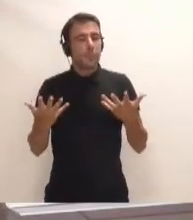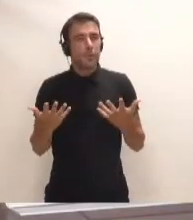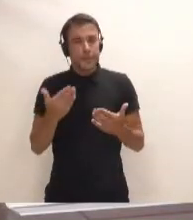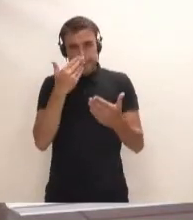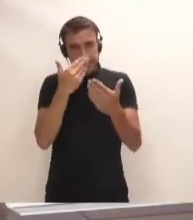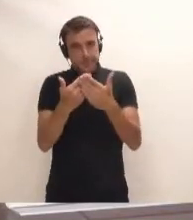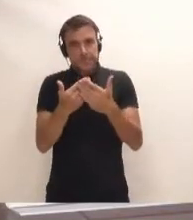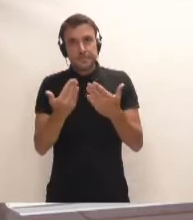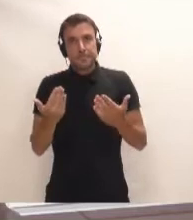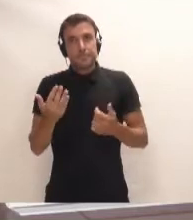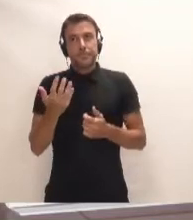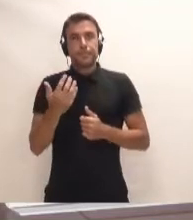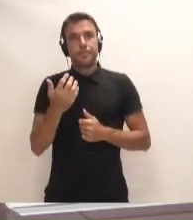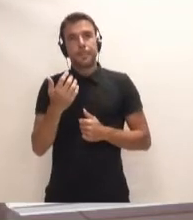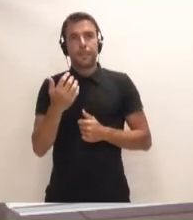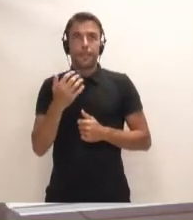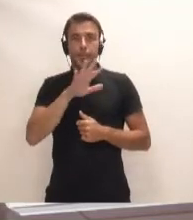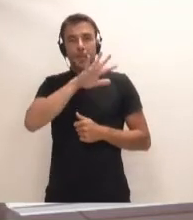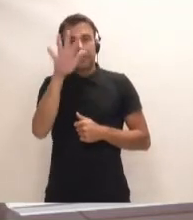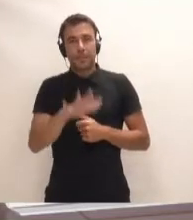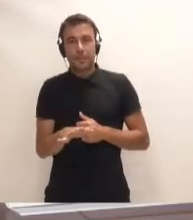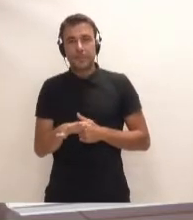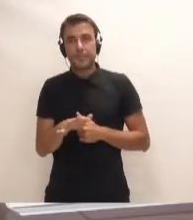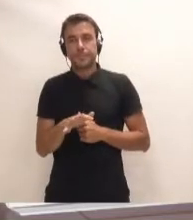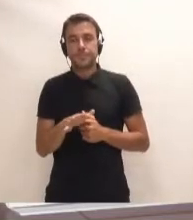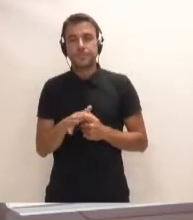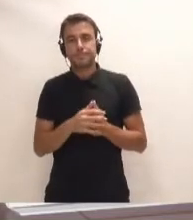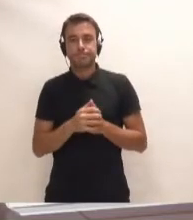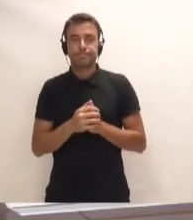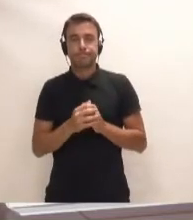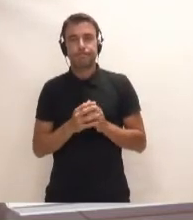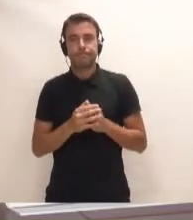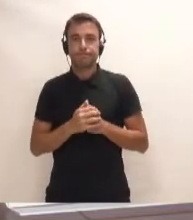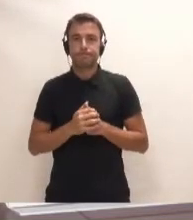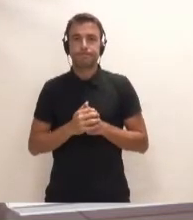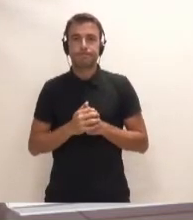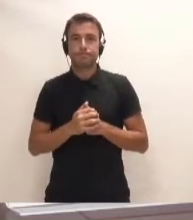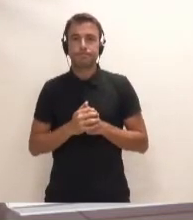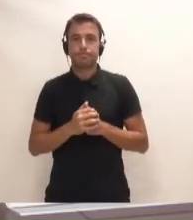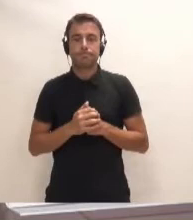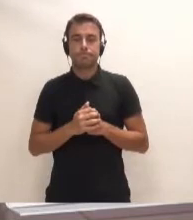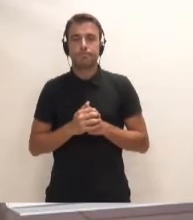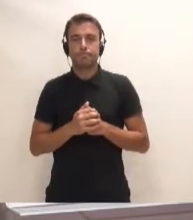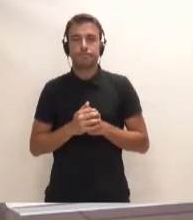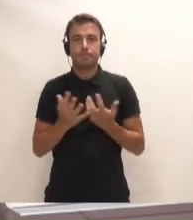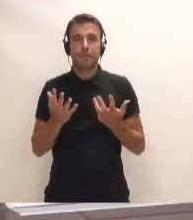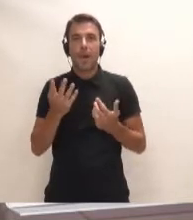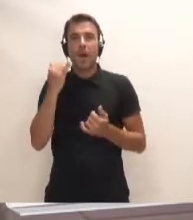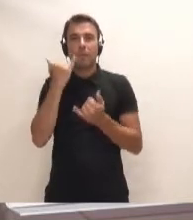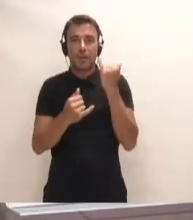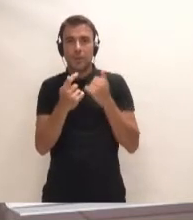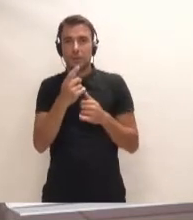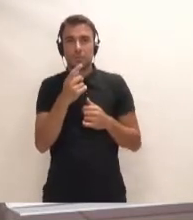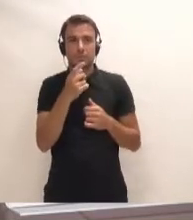parece que, aparte de que se va a quedar solo y se está